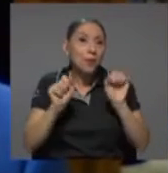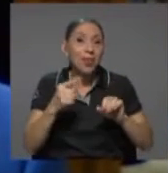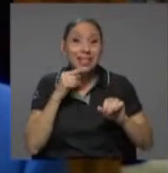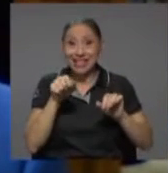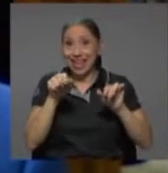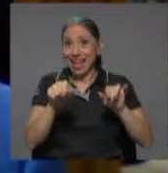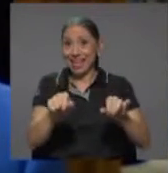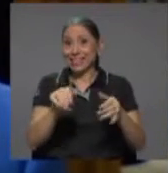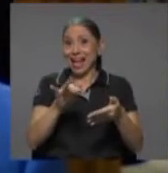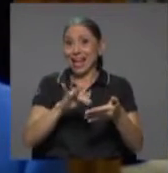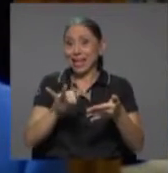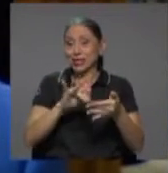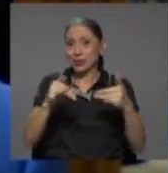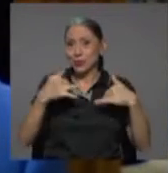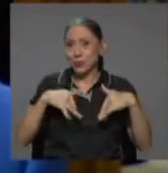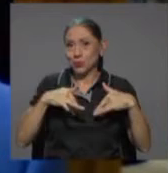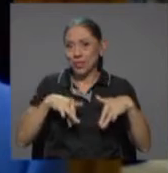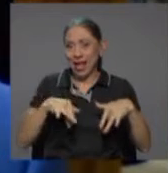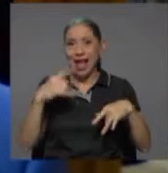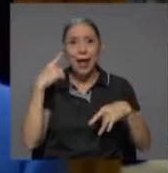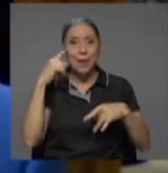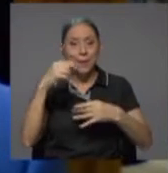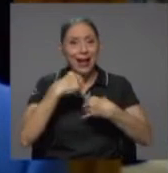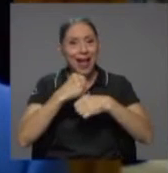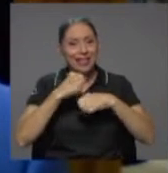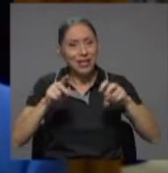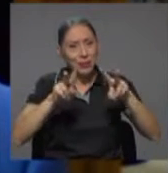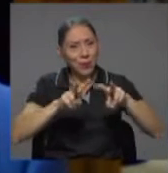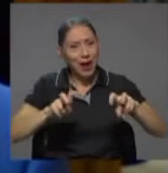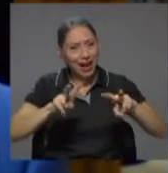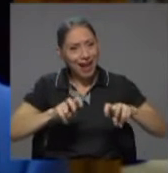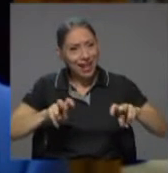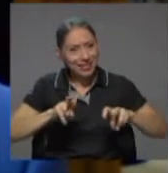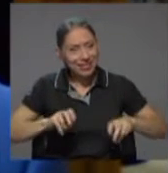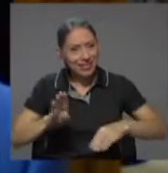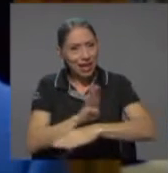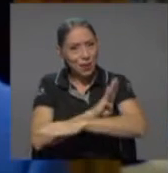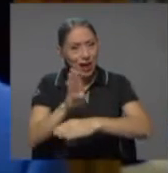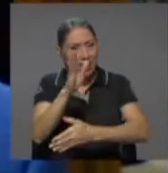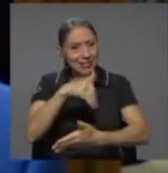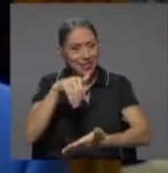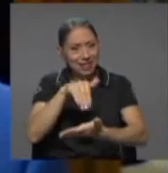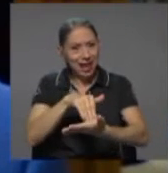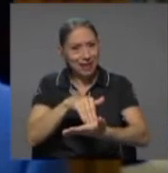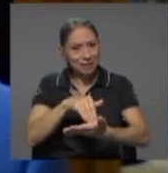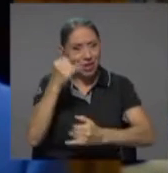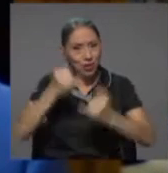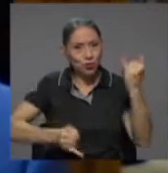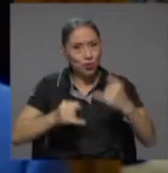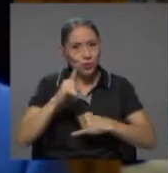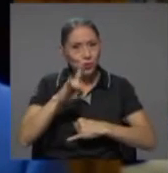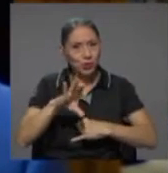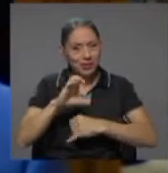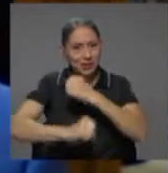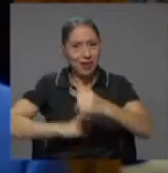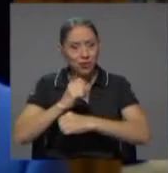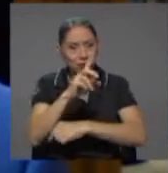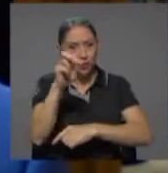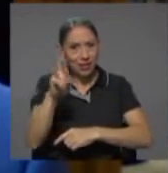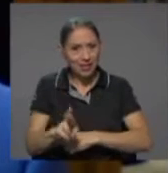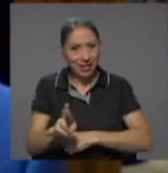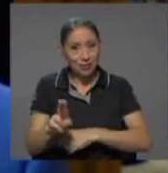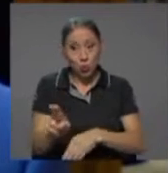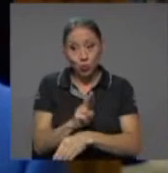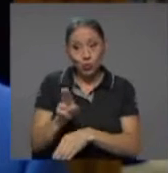hacer un análisis de lo que ha sido la Banca Central en el último siglo en Costa Rica, usando ese como el punto de partida de la Banca